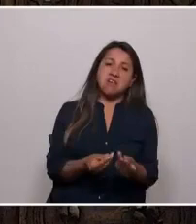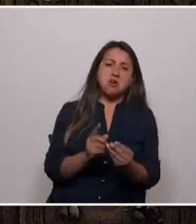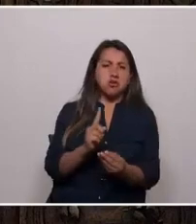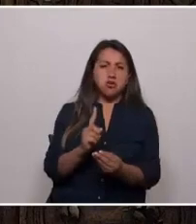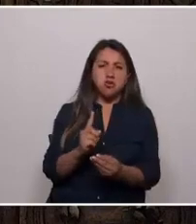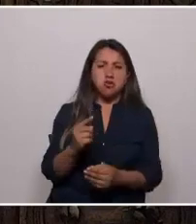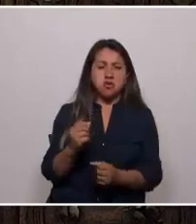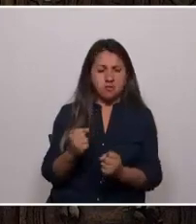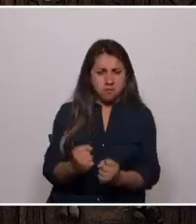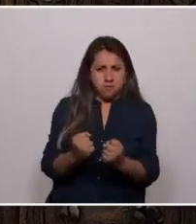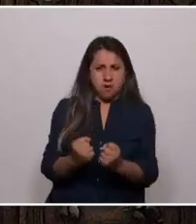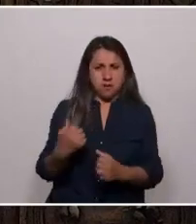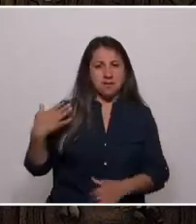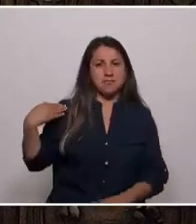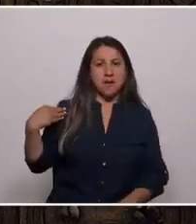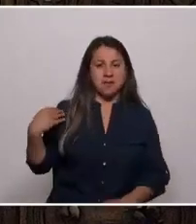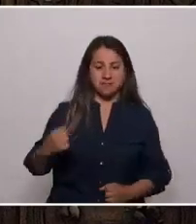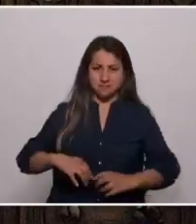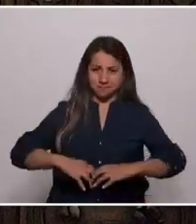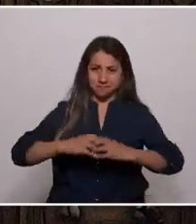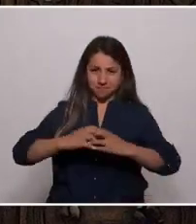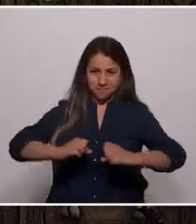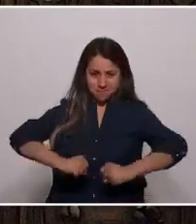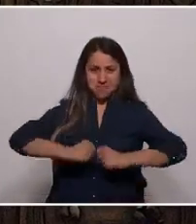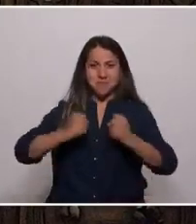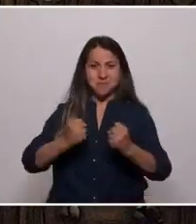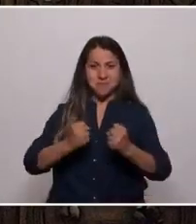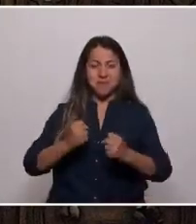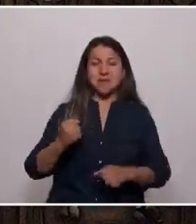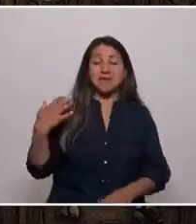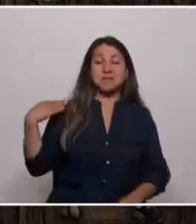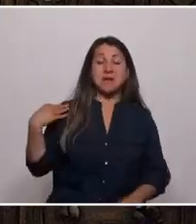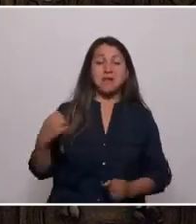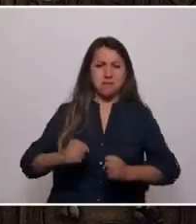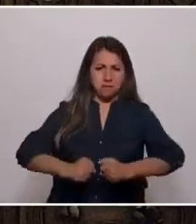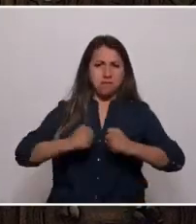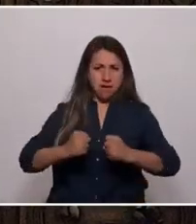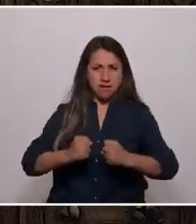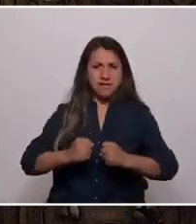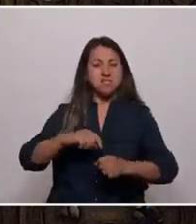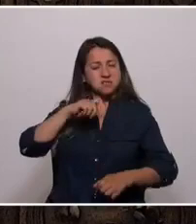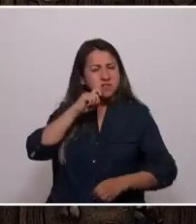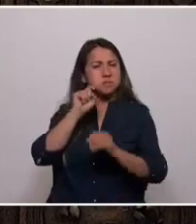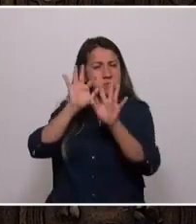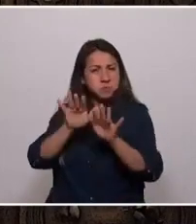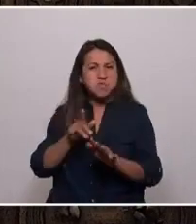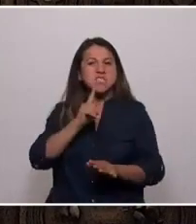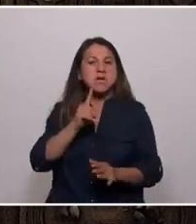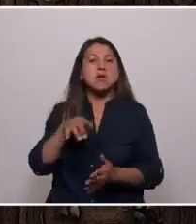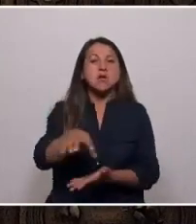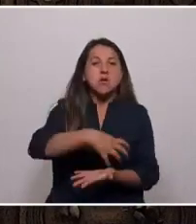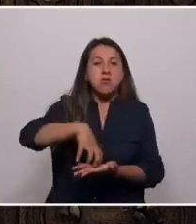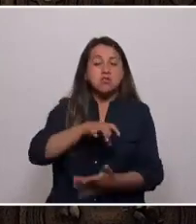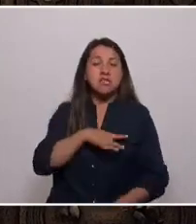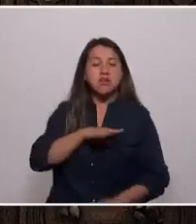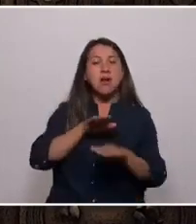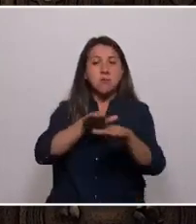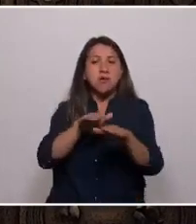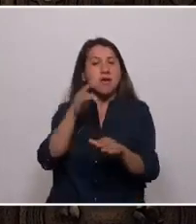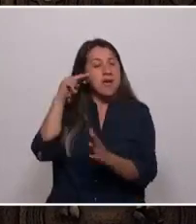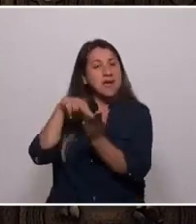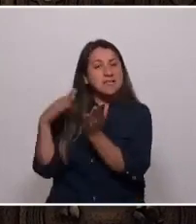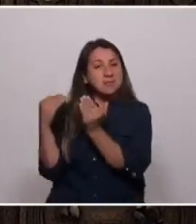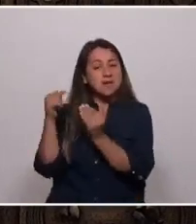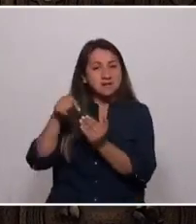espalda fuerte. Esa espalda fuerte, lo digo con convicción, es el pueblo chileno que apoya con esperanza a esta Convención.